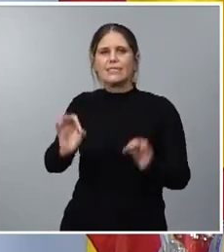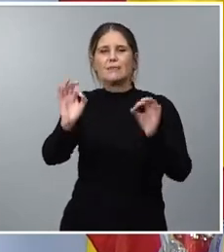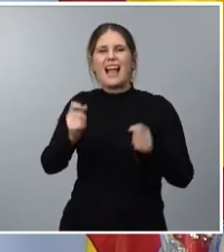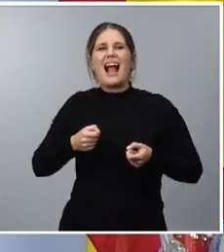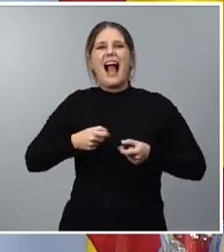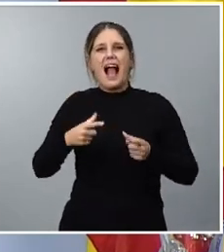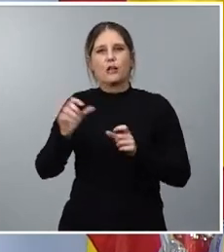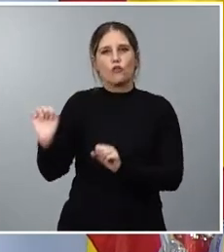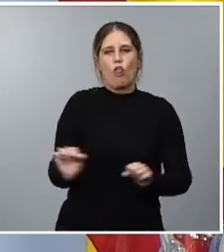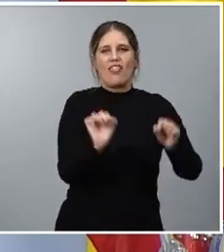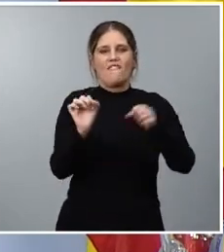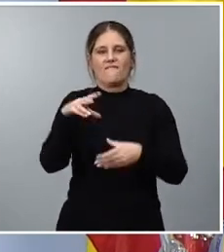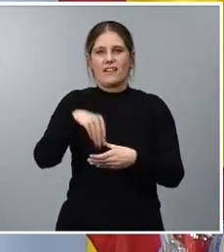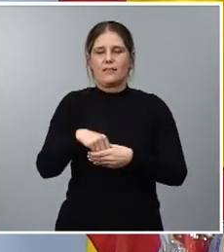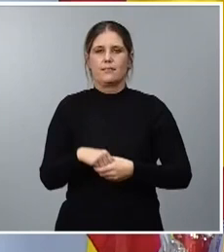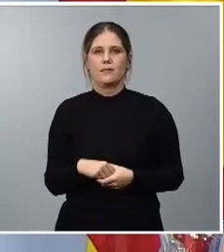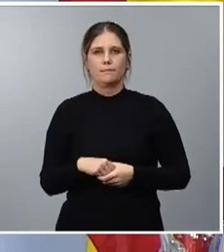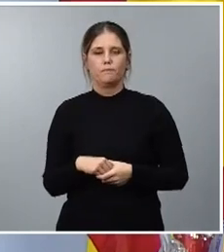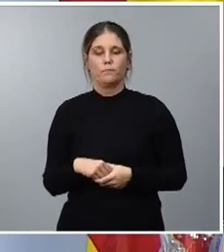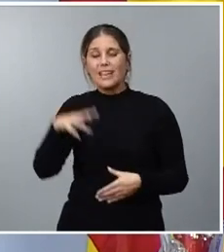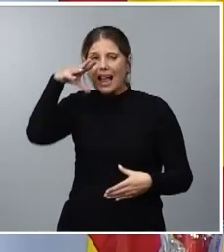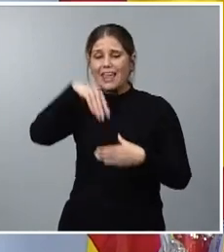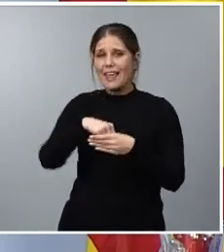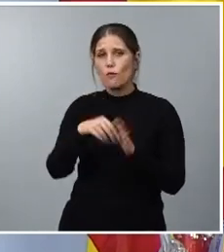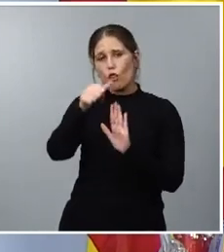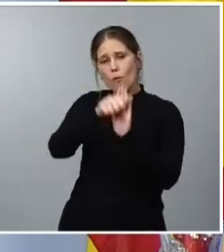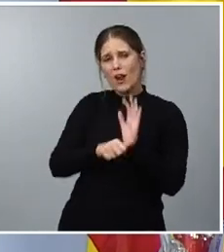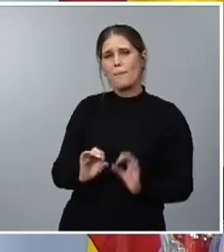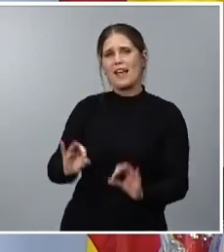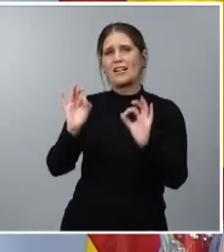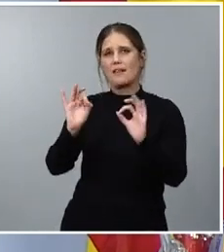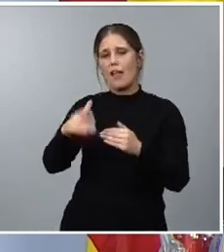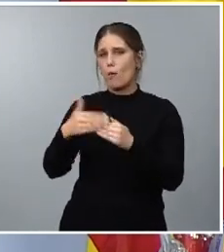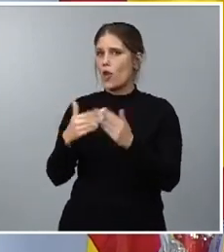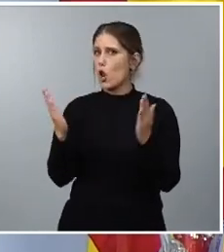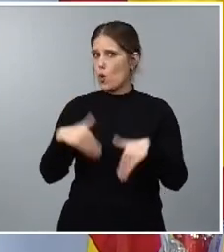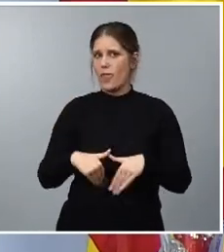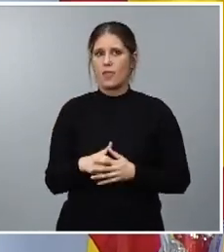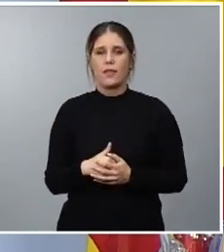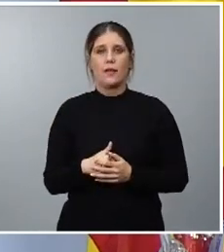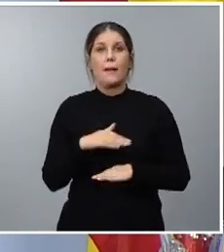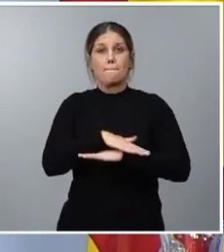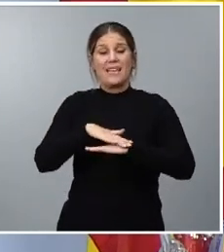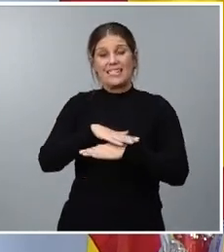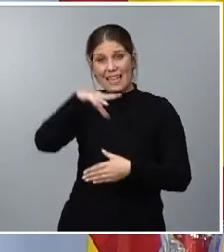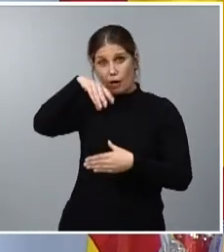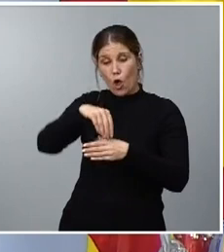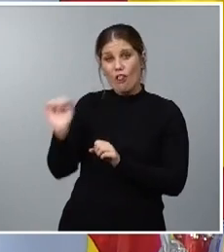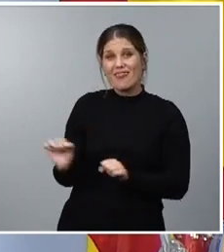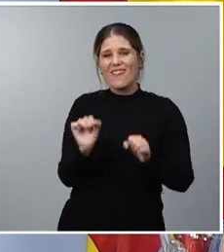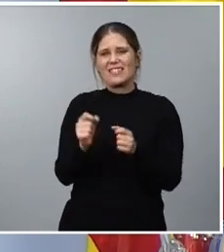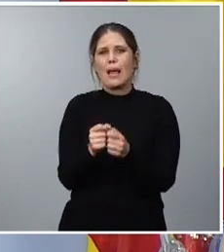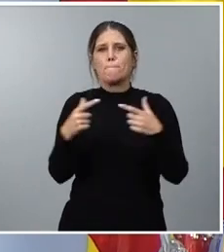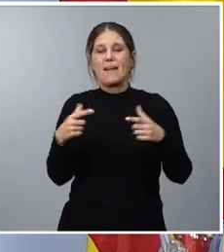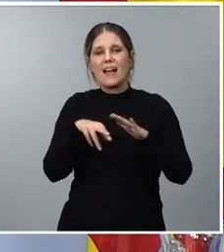en defensa sin incluir los programas especiales de modernización el ministerio de defensa aumenta